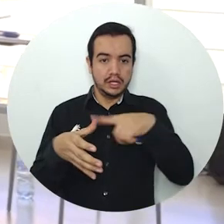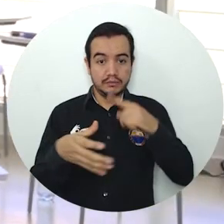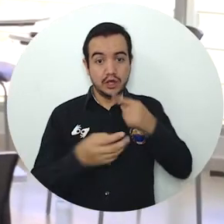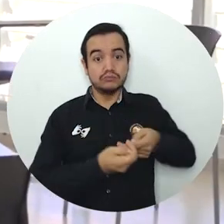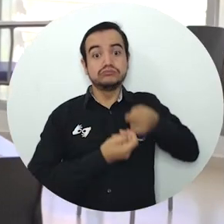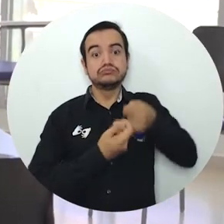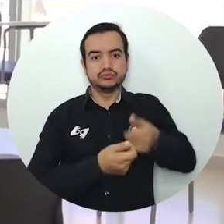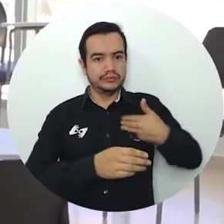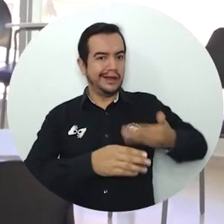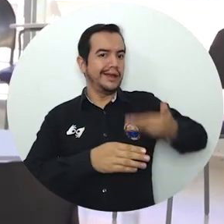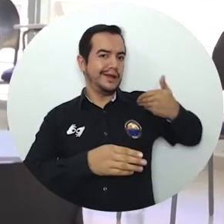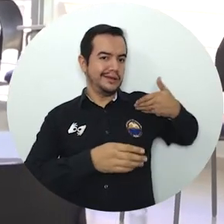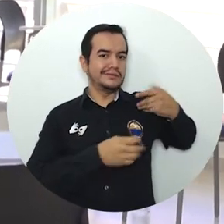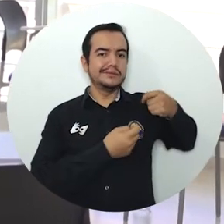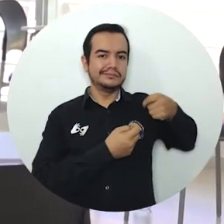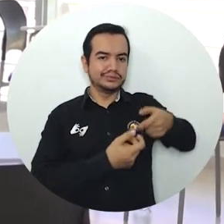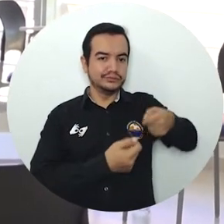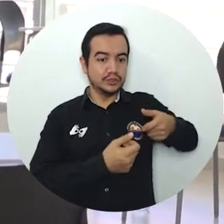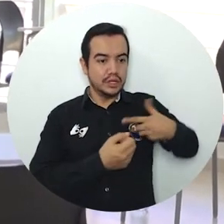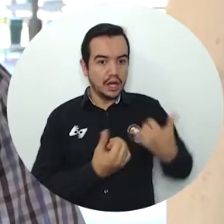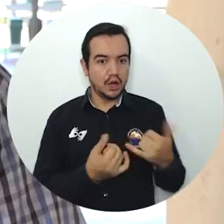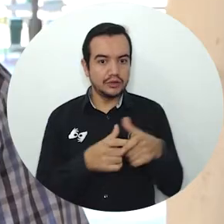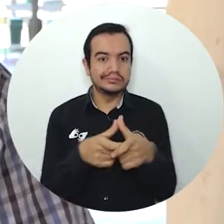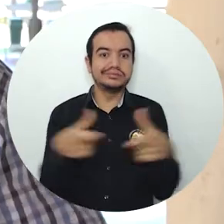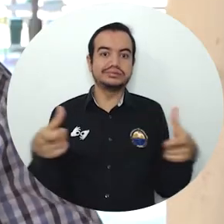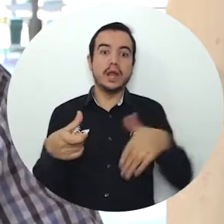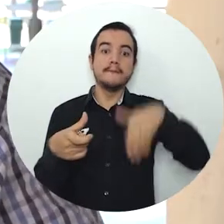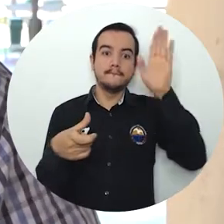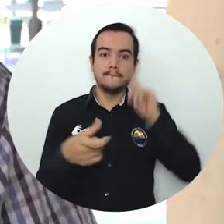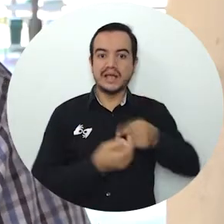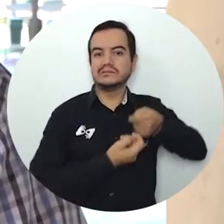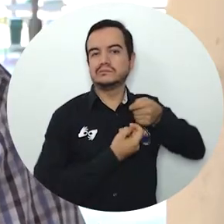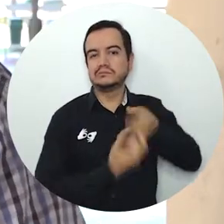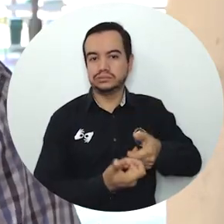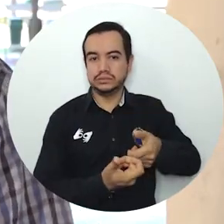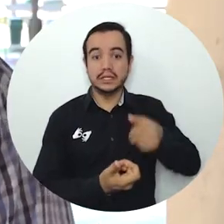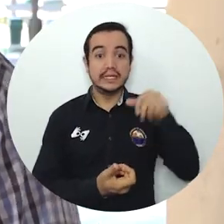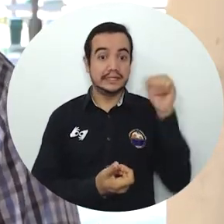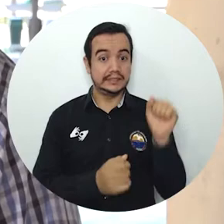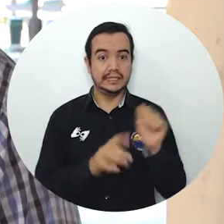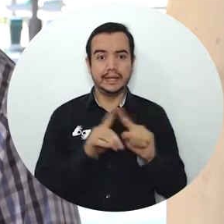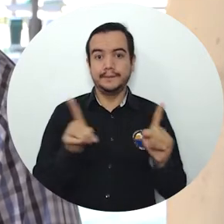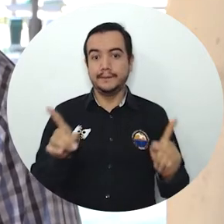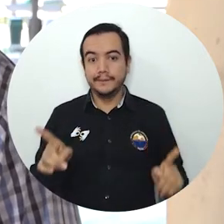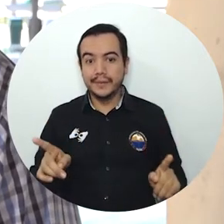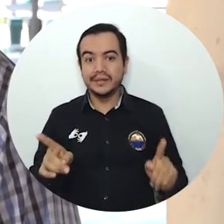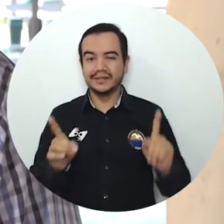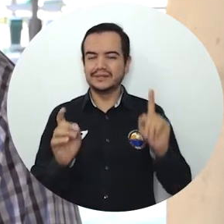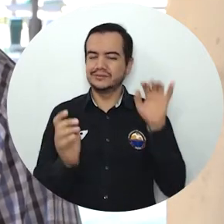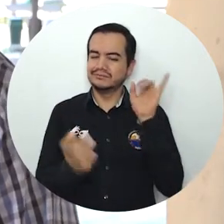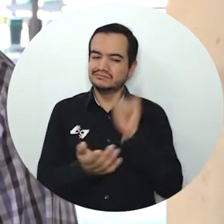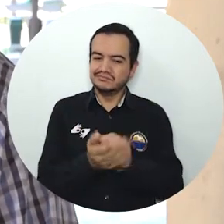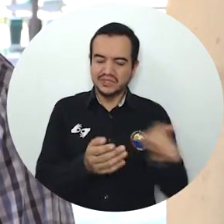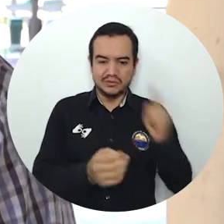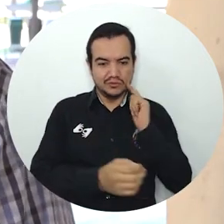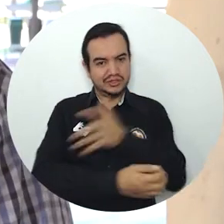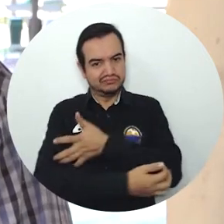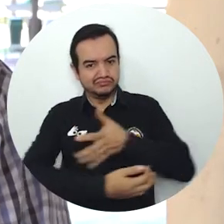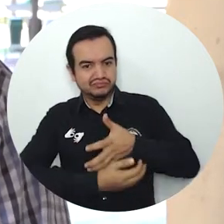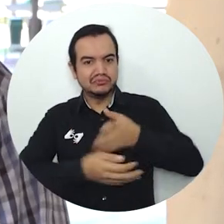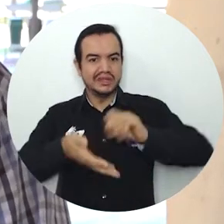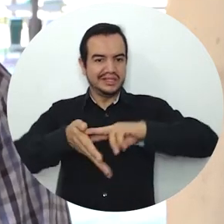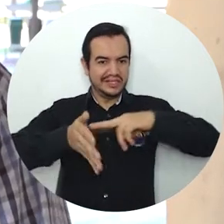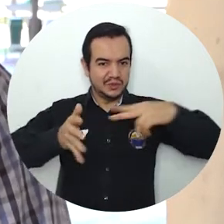superiores a los que hemos venido trabajando en los años anteriores, pero representa también un incremento de la